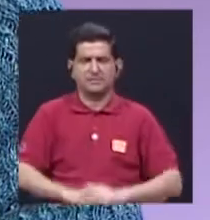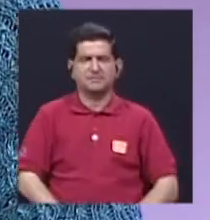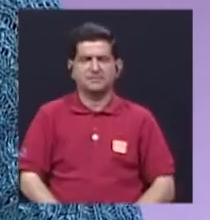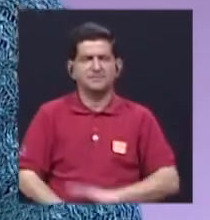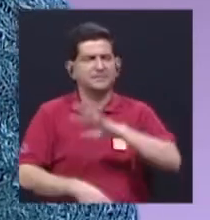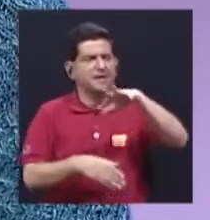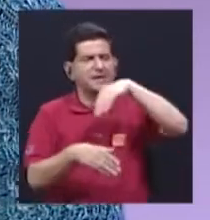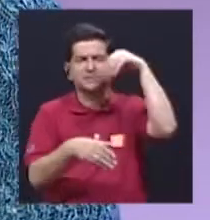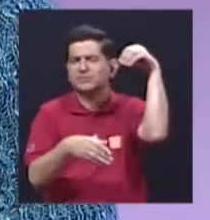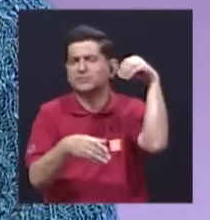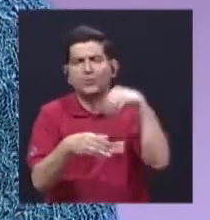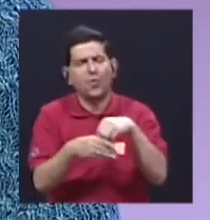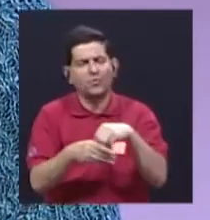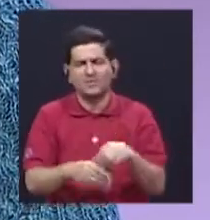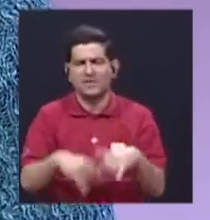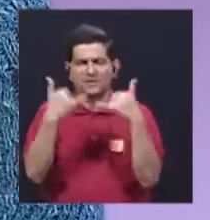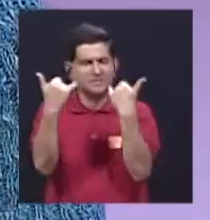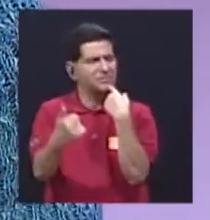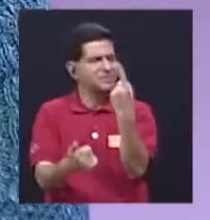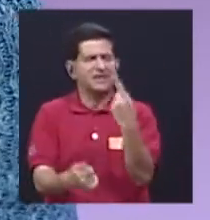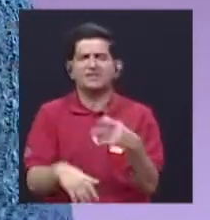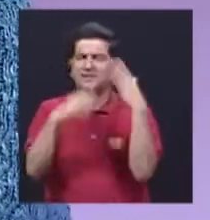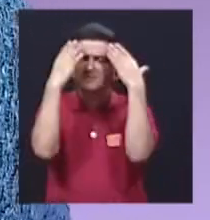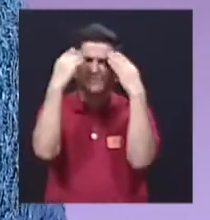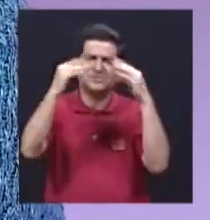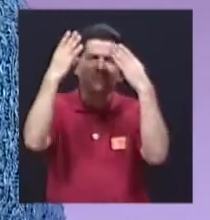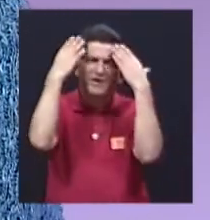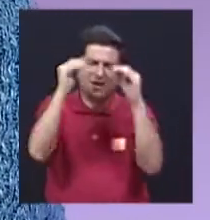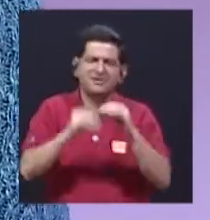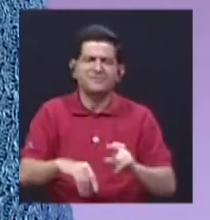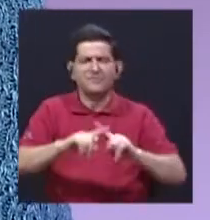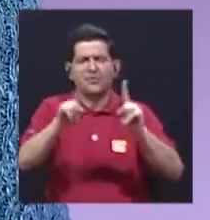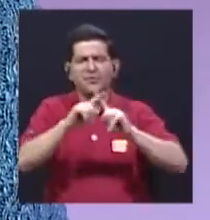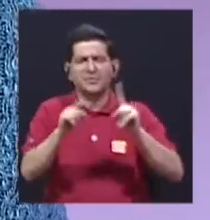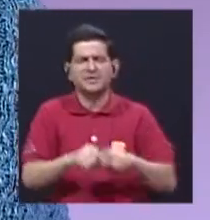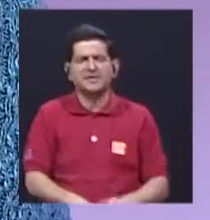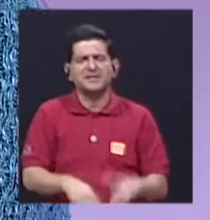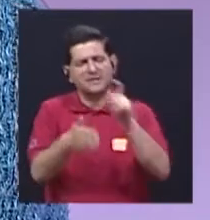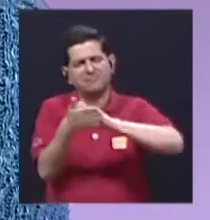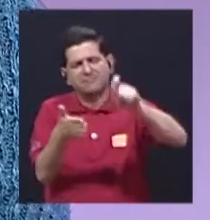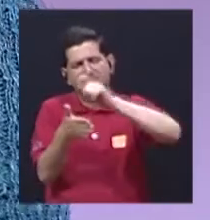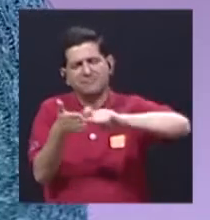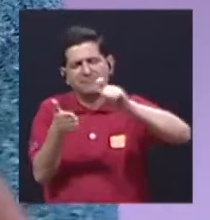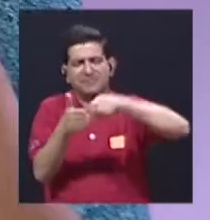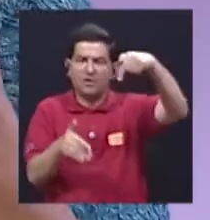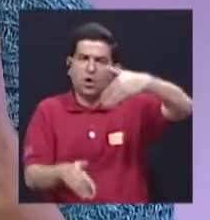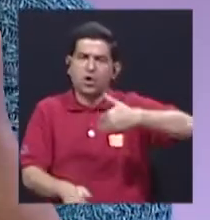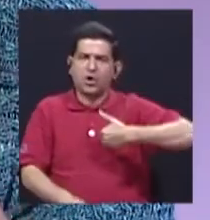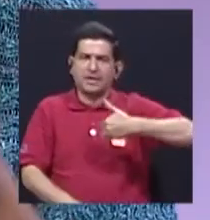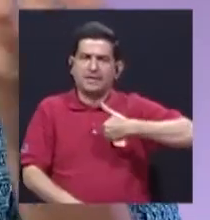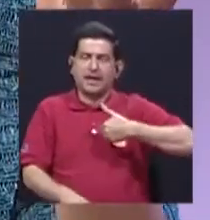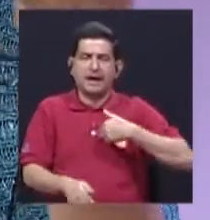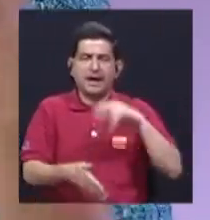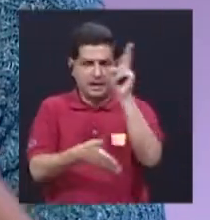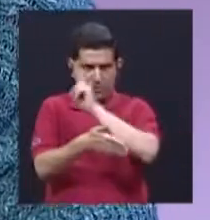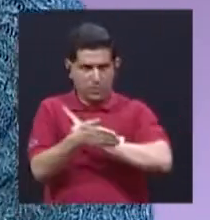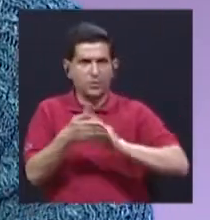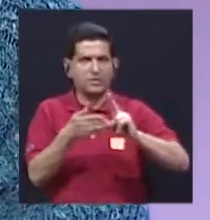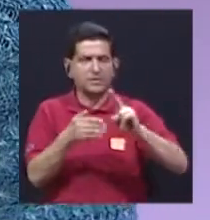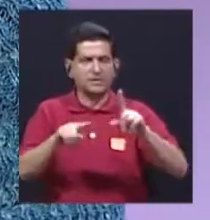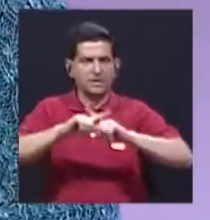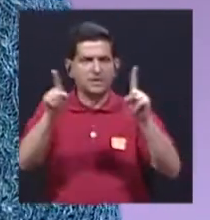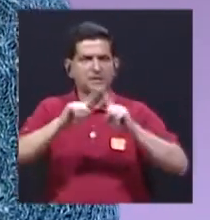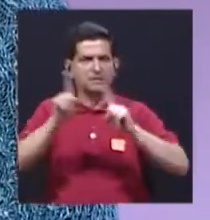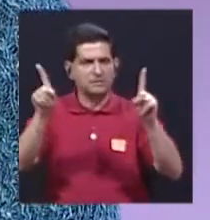un contexto que se ha señalado en informes y en instrumentos que hoy en día tienen las universidades y los